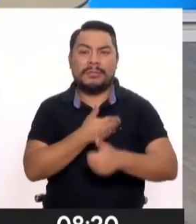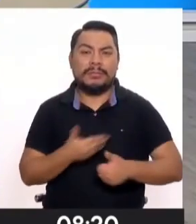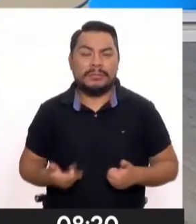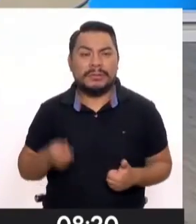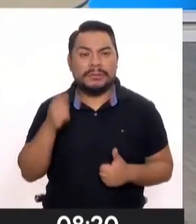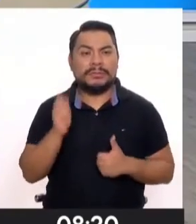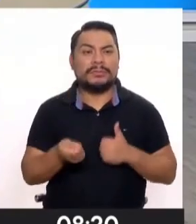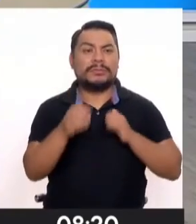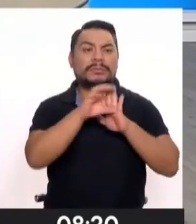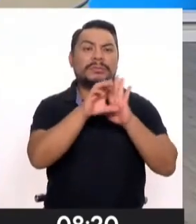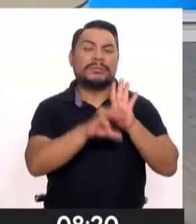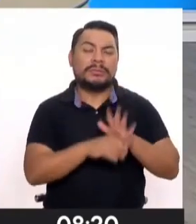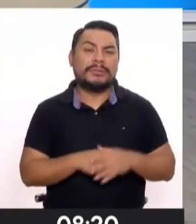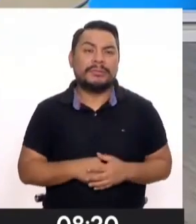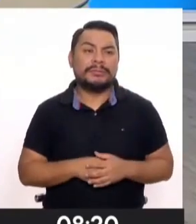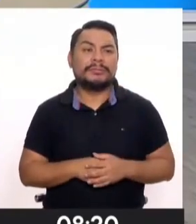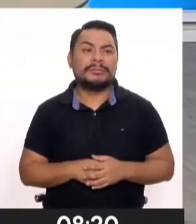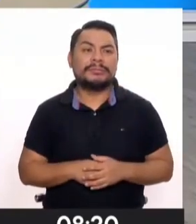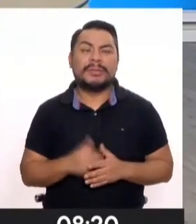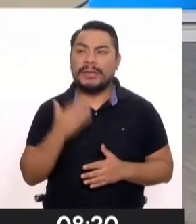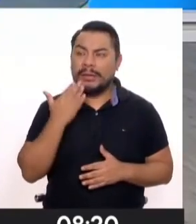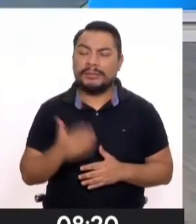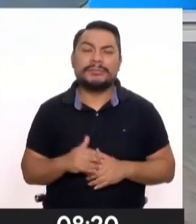del Tribunal Constitucional. 8 con 20 mil...